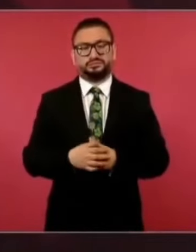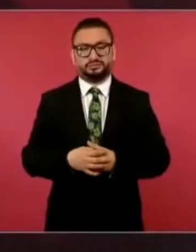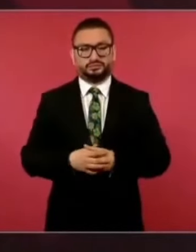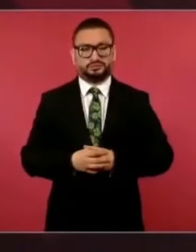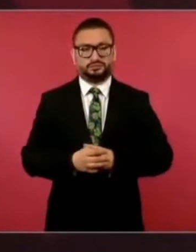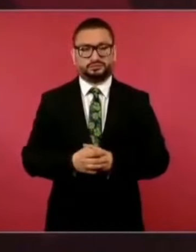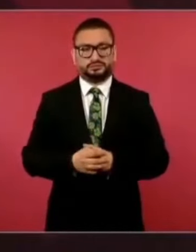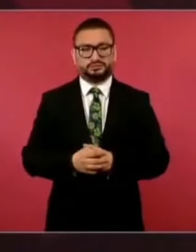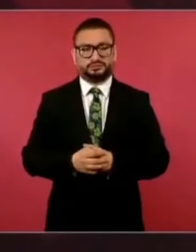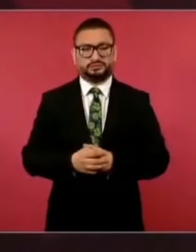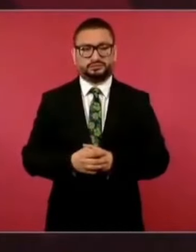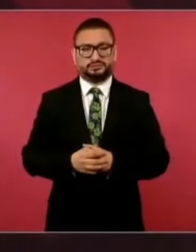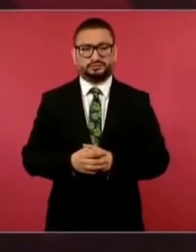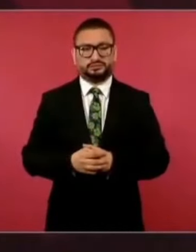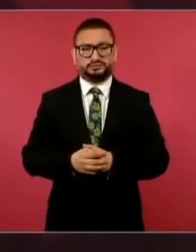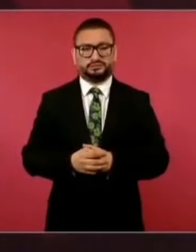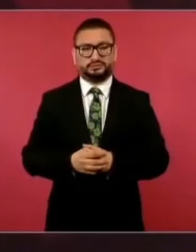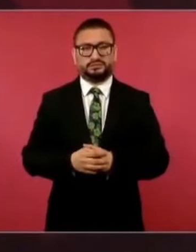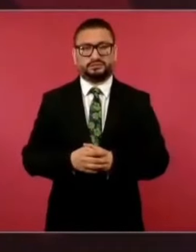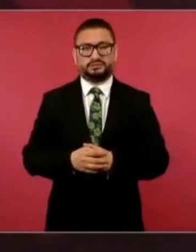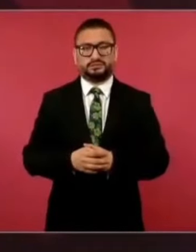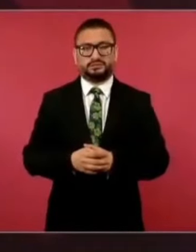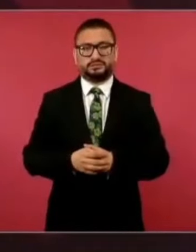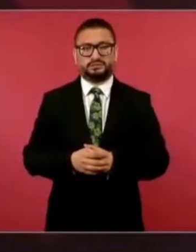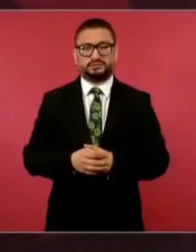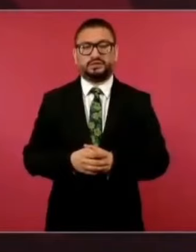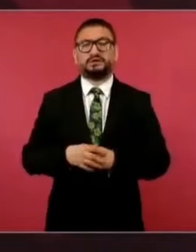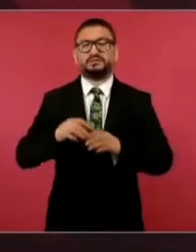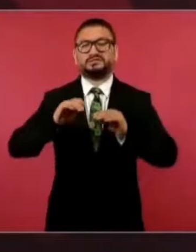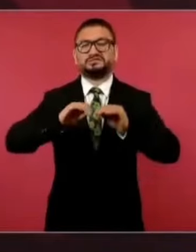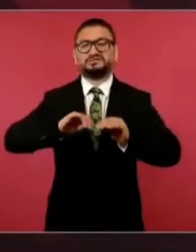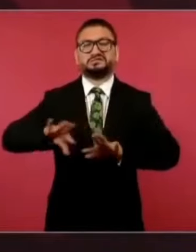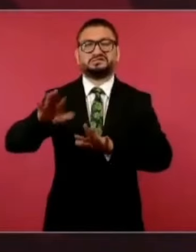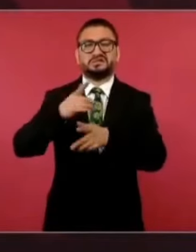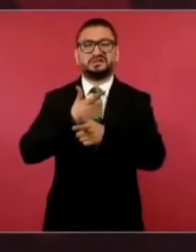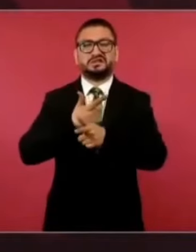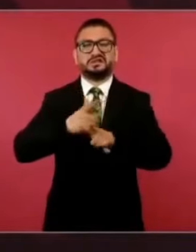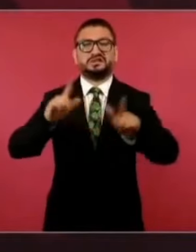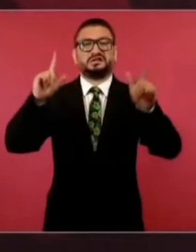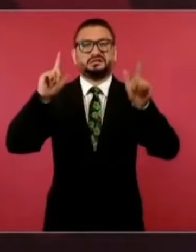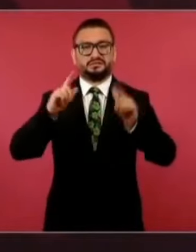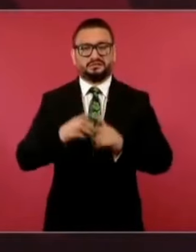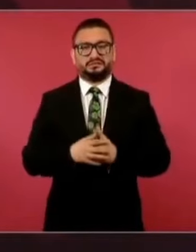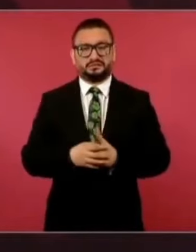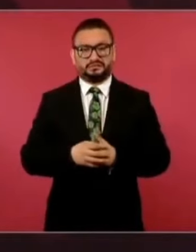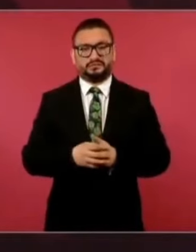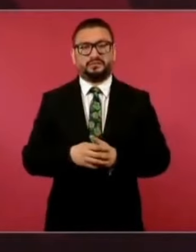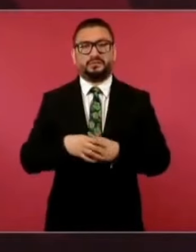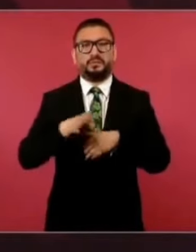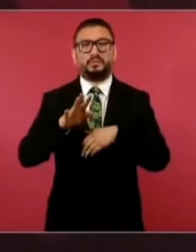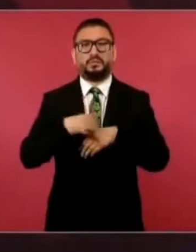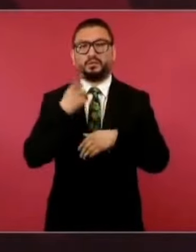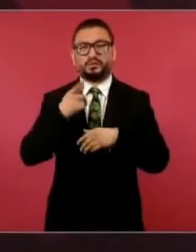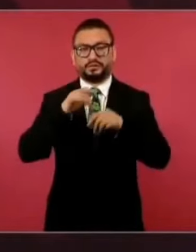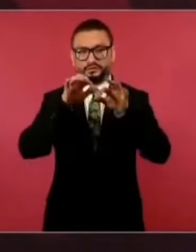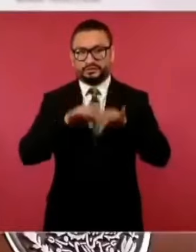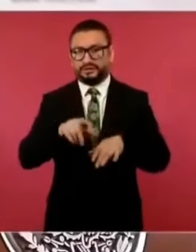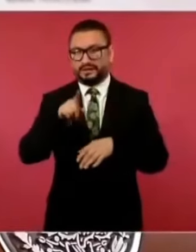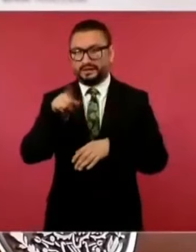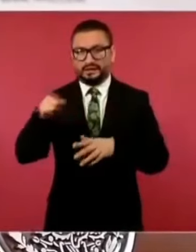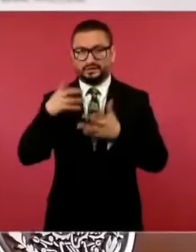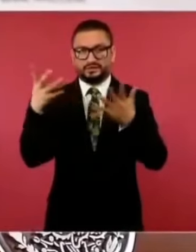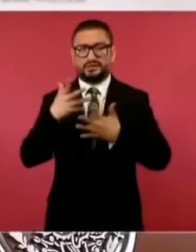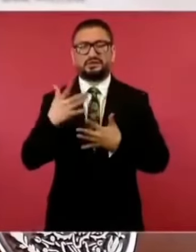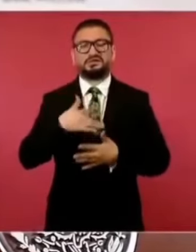Y dejan en libertad por esa sentencia que ellos elaboran y celebran.